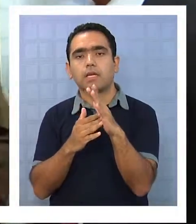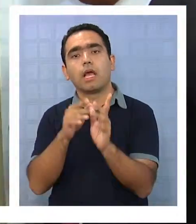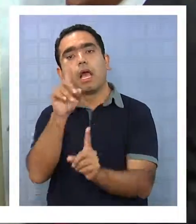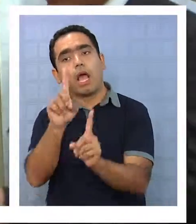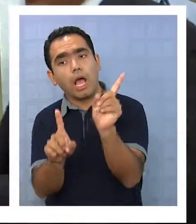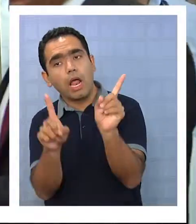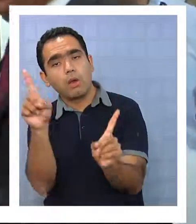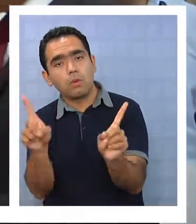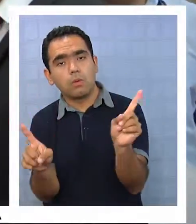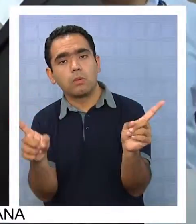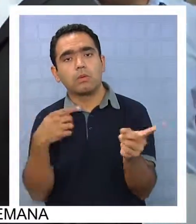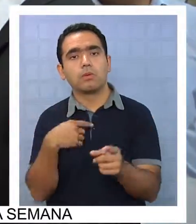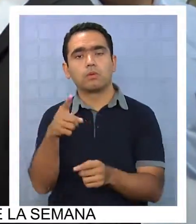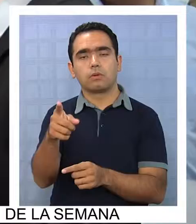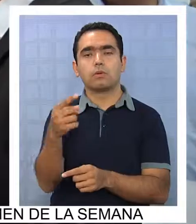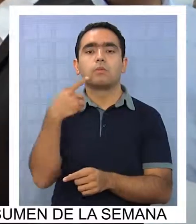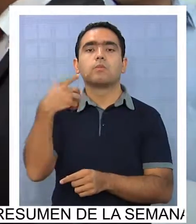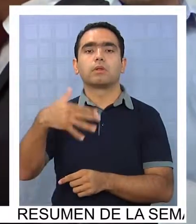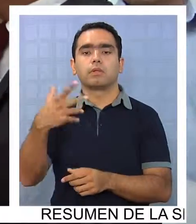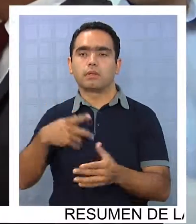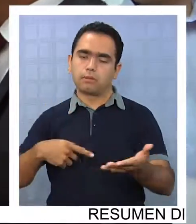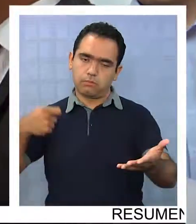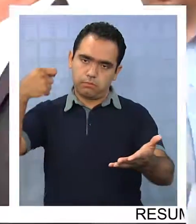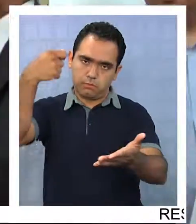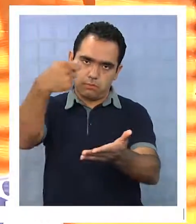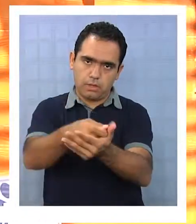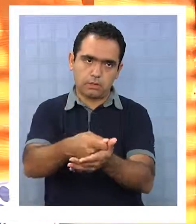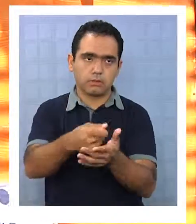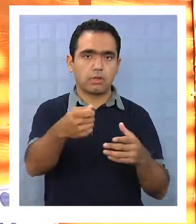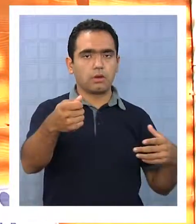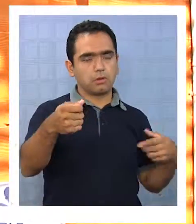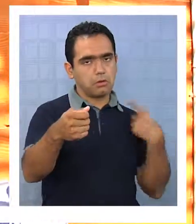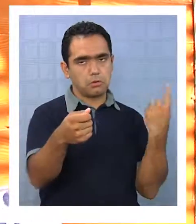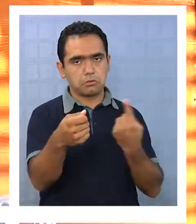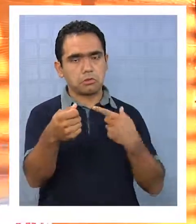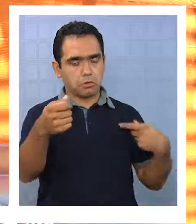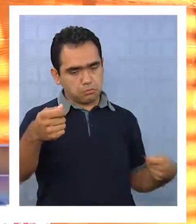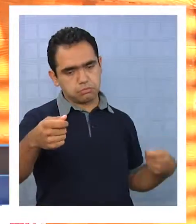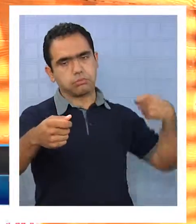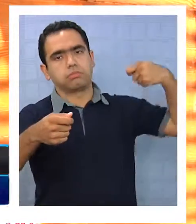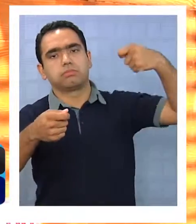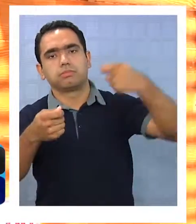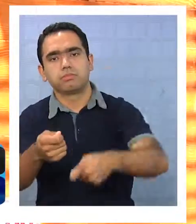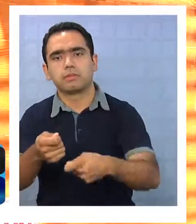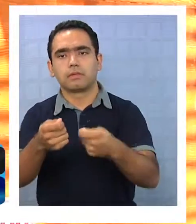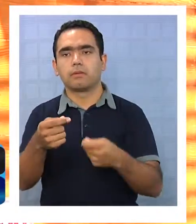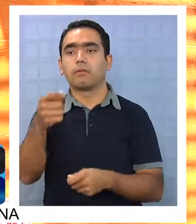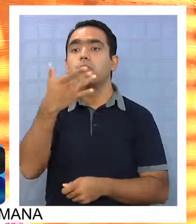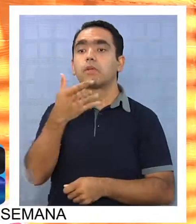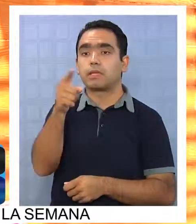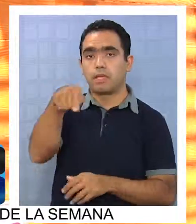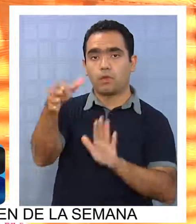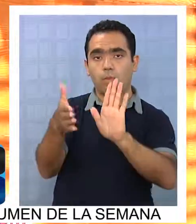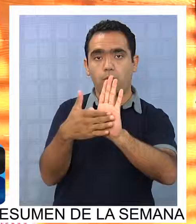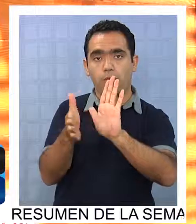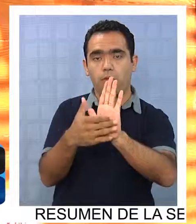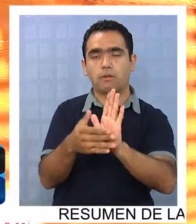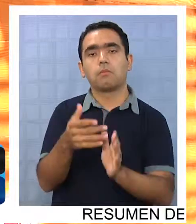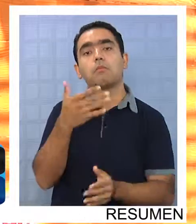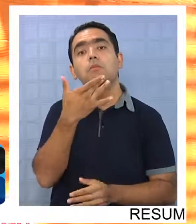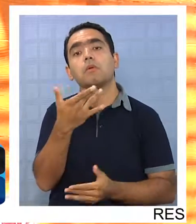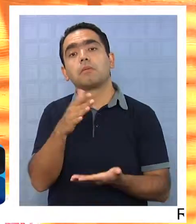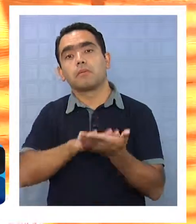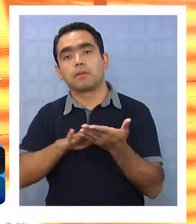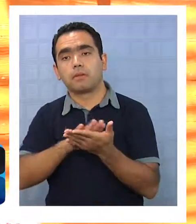de los beneficiarios concreten sus inversiones y que concreten los montos de las inversiones que ellos propusieron. Es decir, si hoy